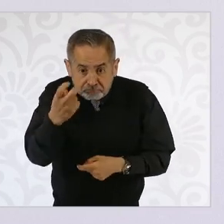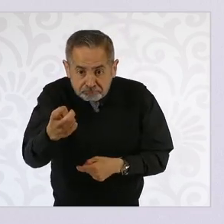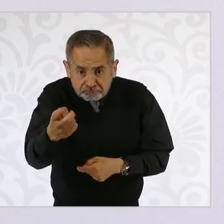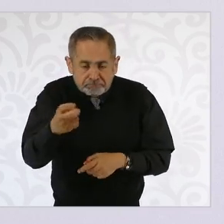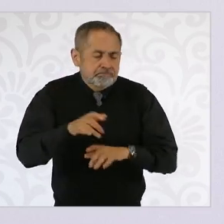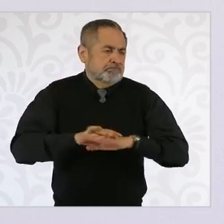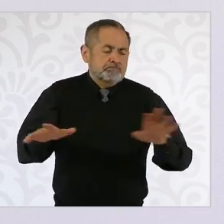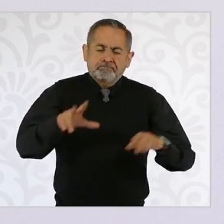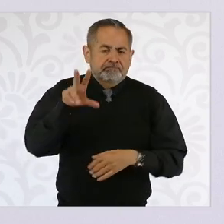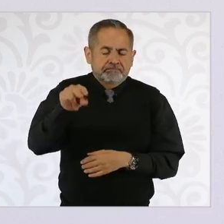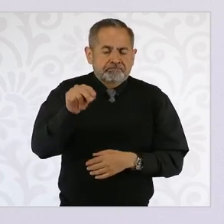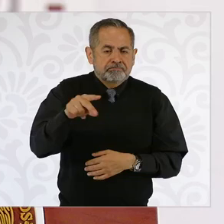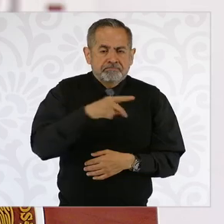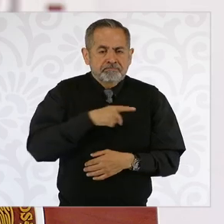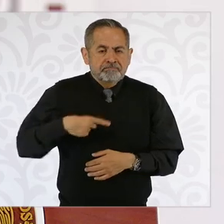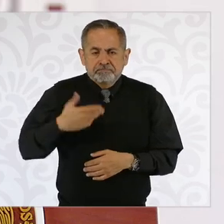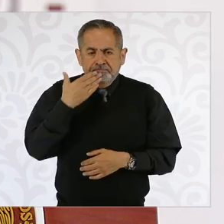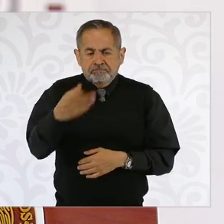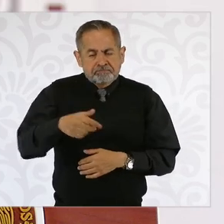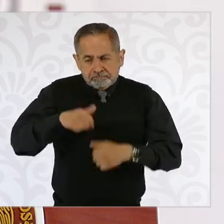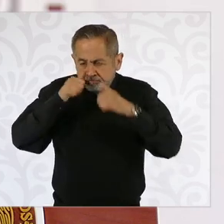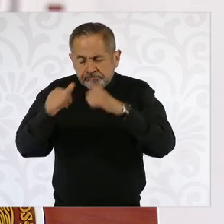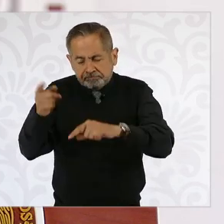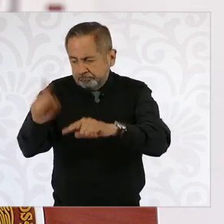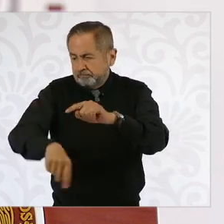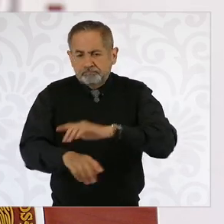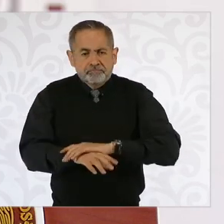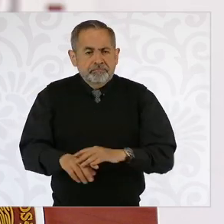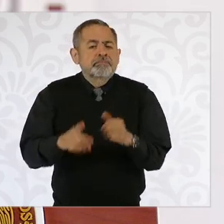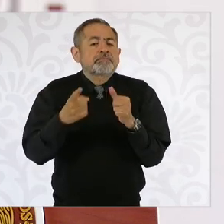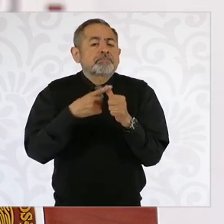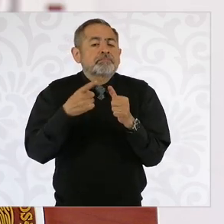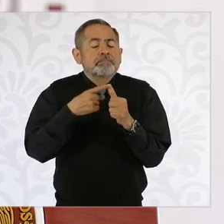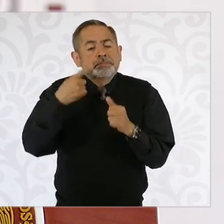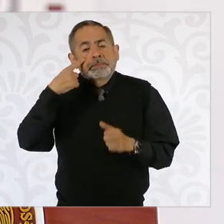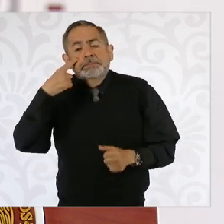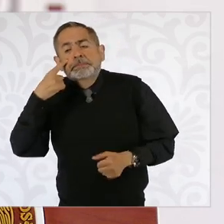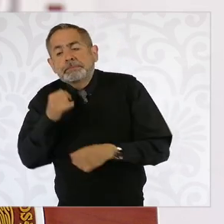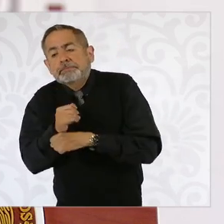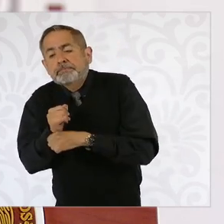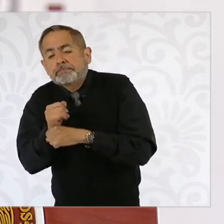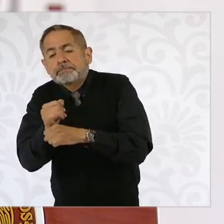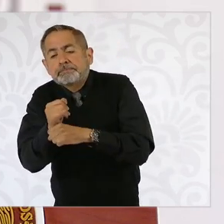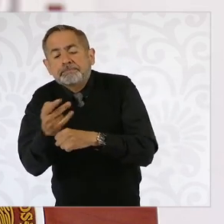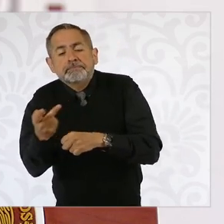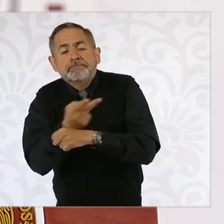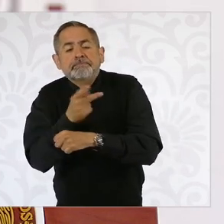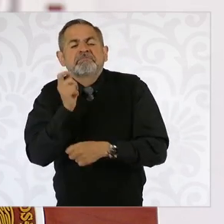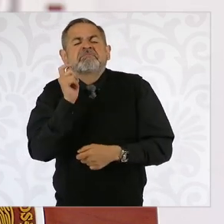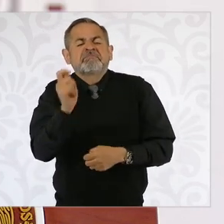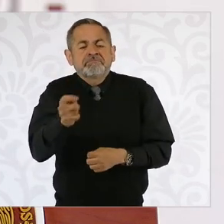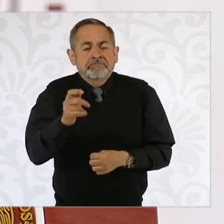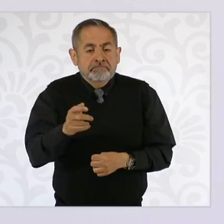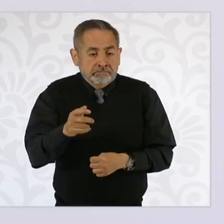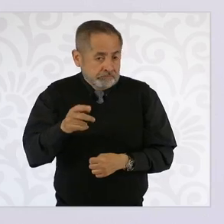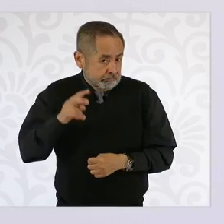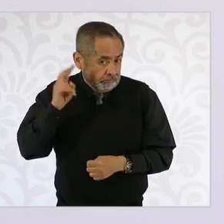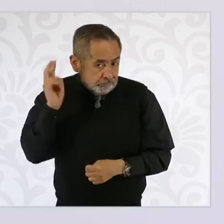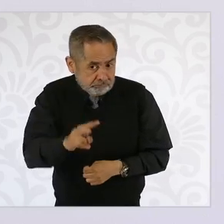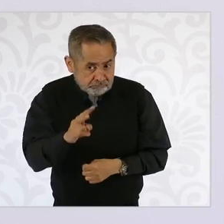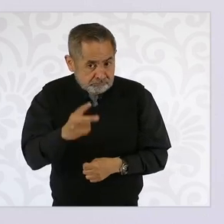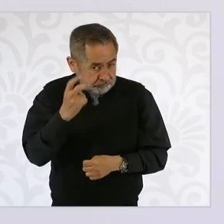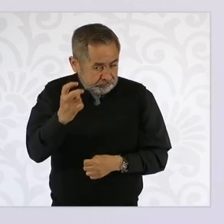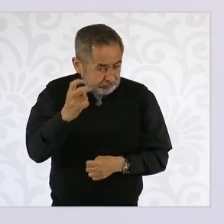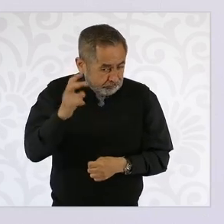debe atenderse. Entonces, primero que se investigue para ver si es que está